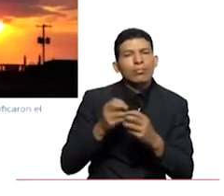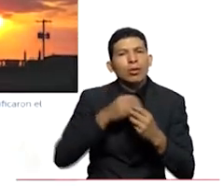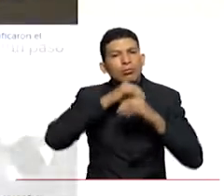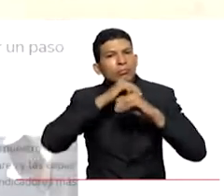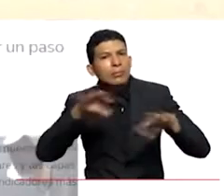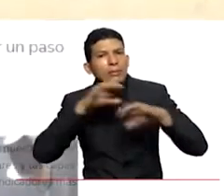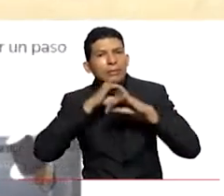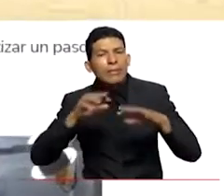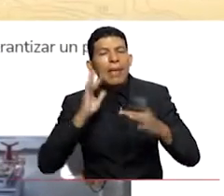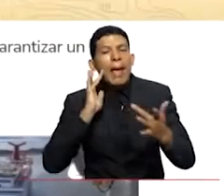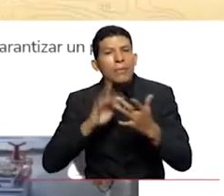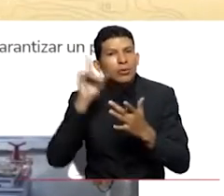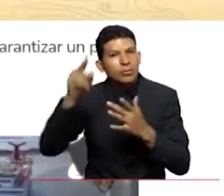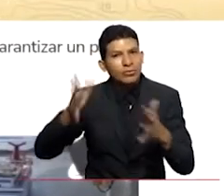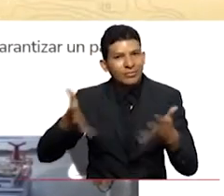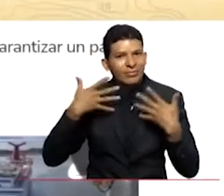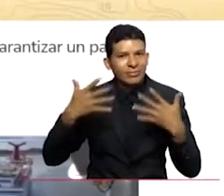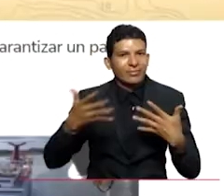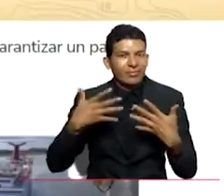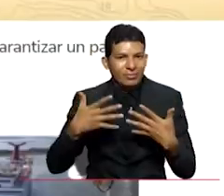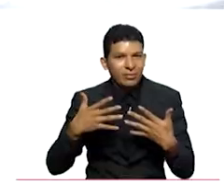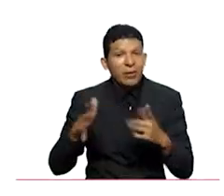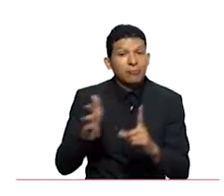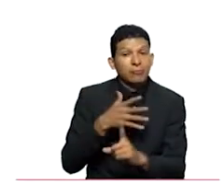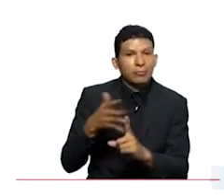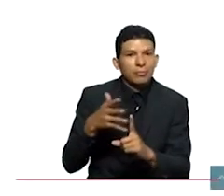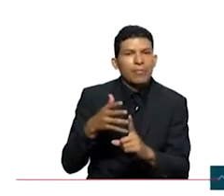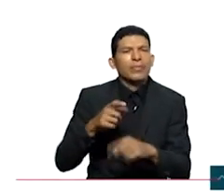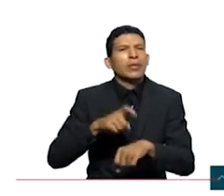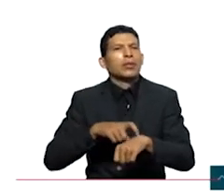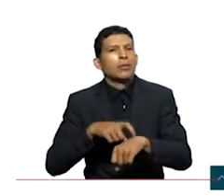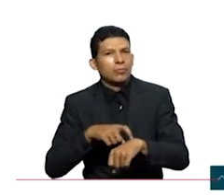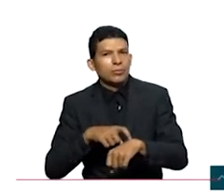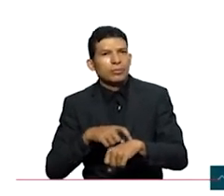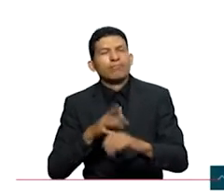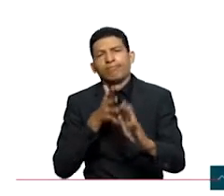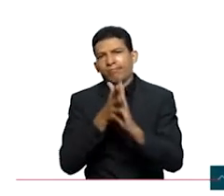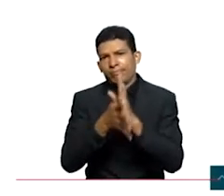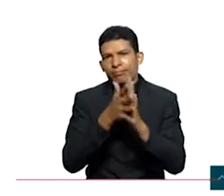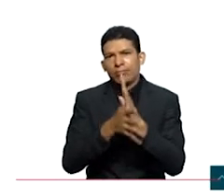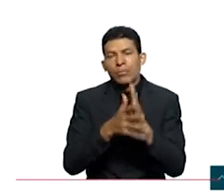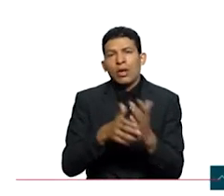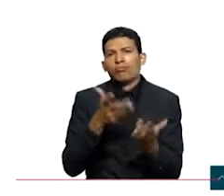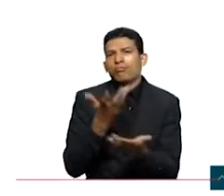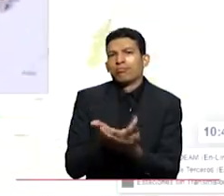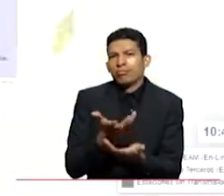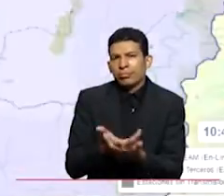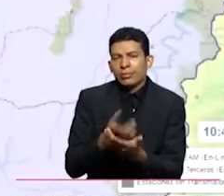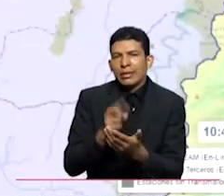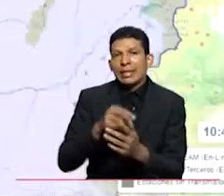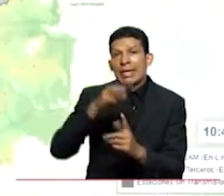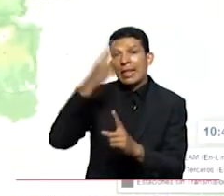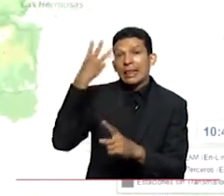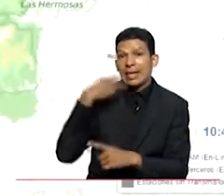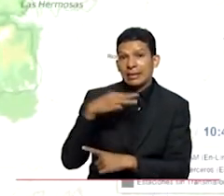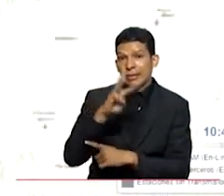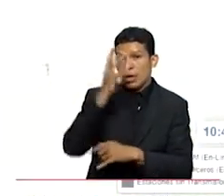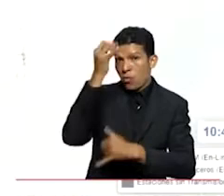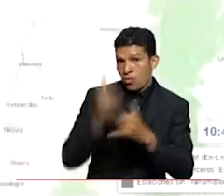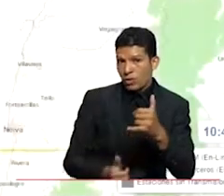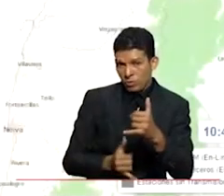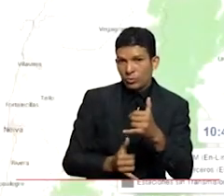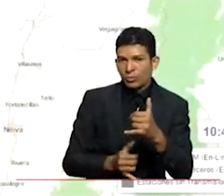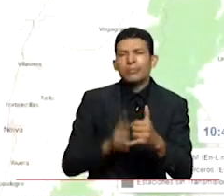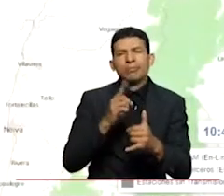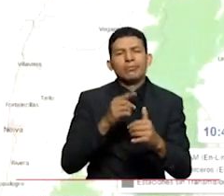condiciones hidroclimatológicas de la región el pronóstico del tiempo y el informe de precipitación acumulada de los tres últimos días dichos